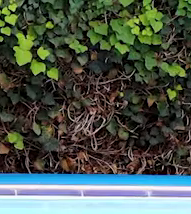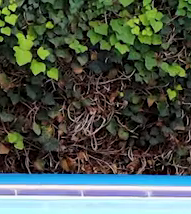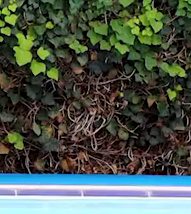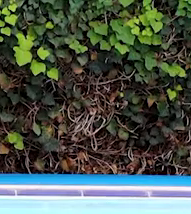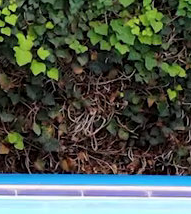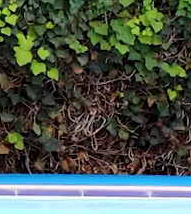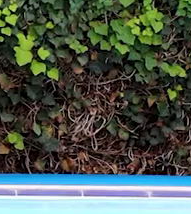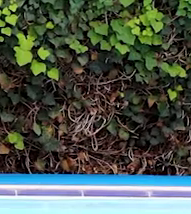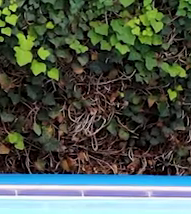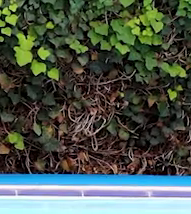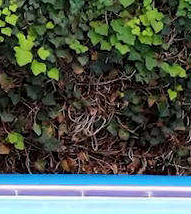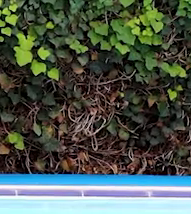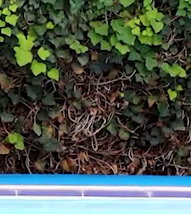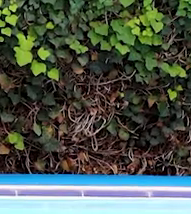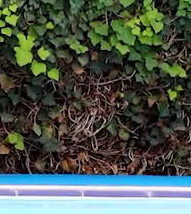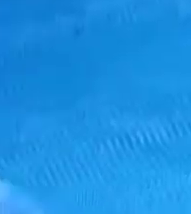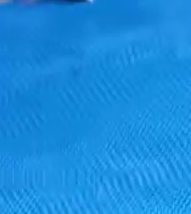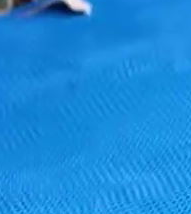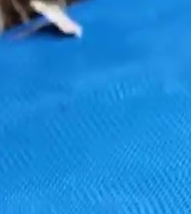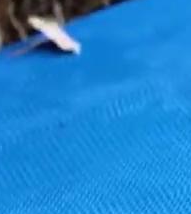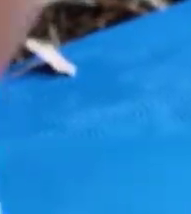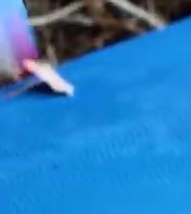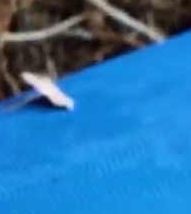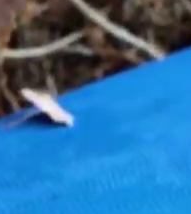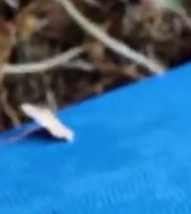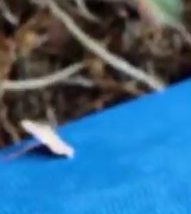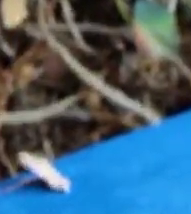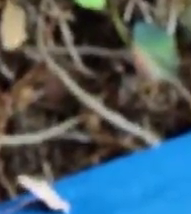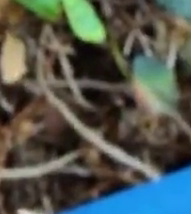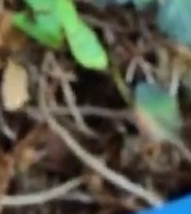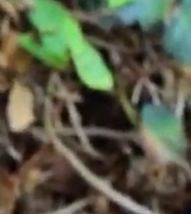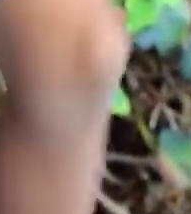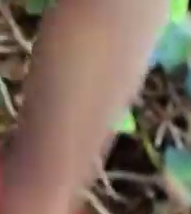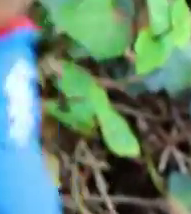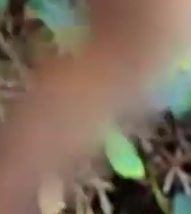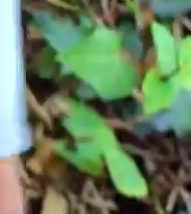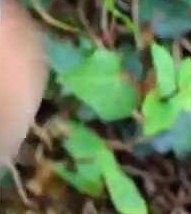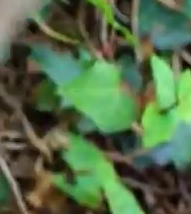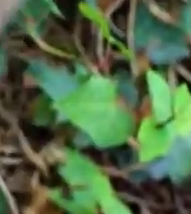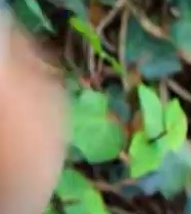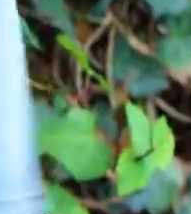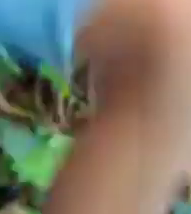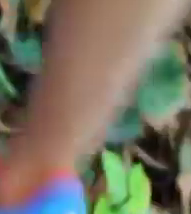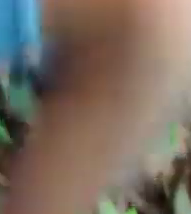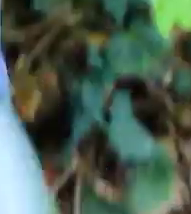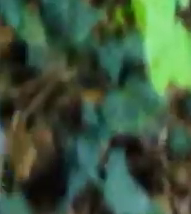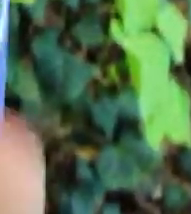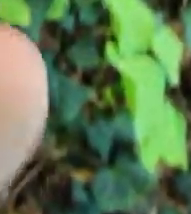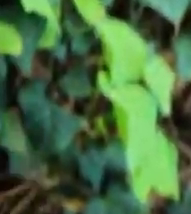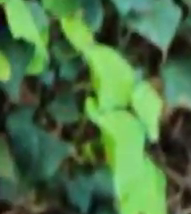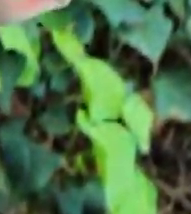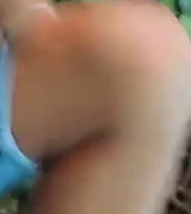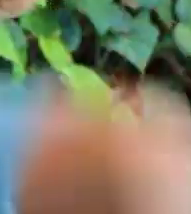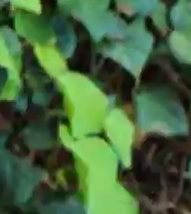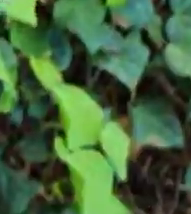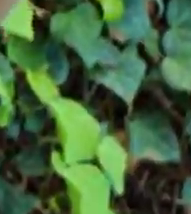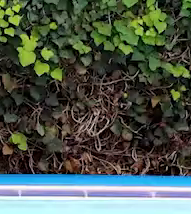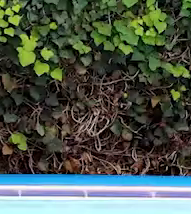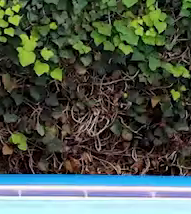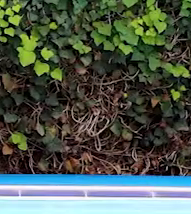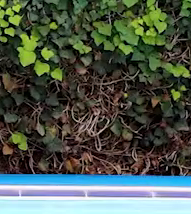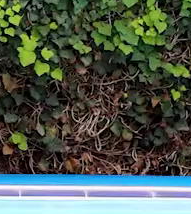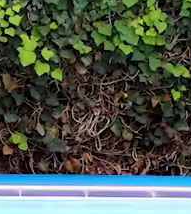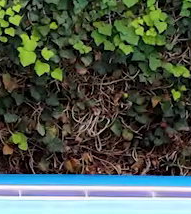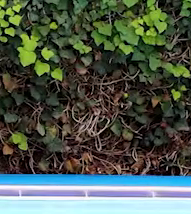Controlen su movimiento. Muy bien. Respira. Arriba, rodillas. Arriba.